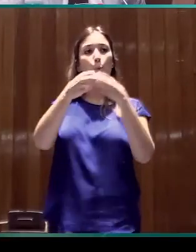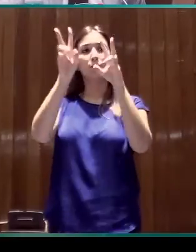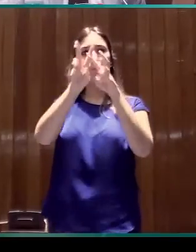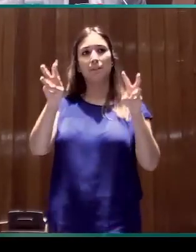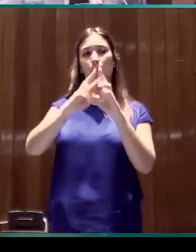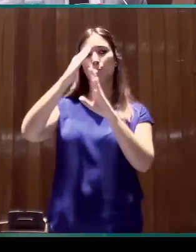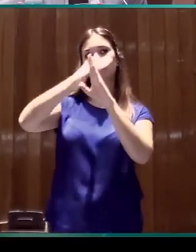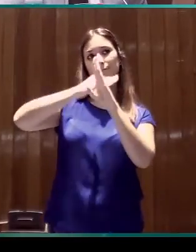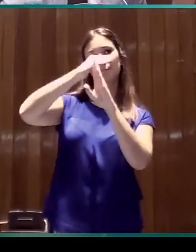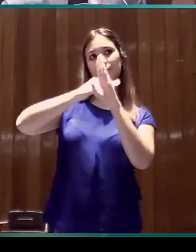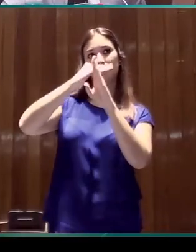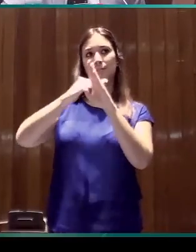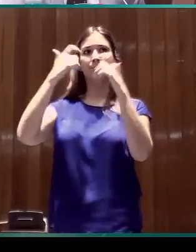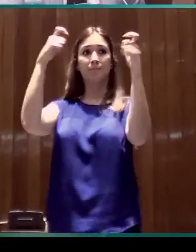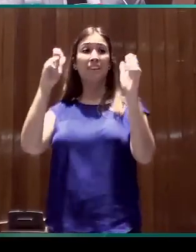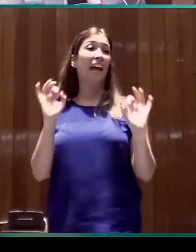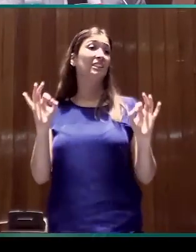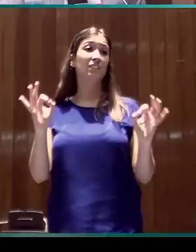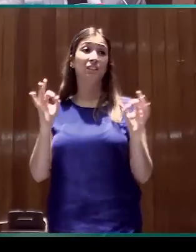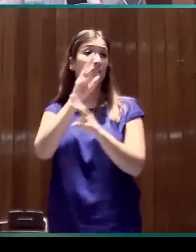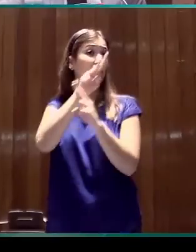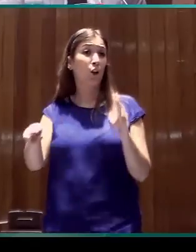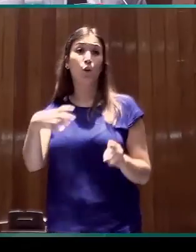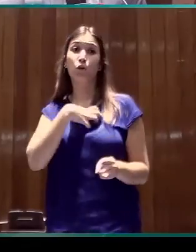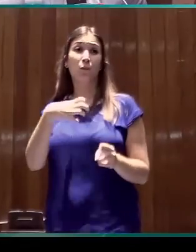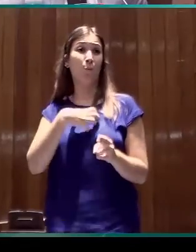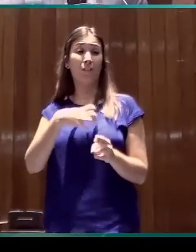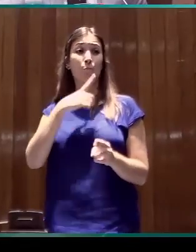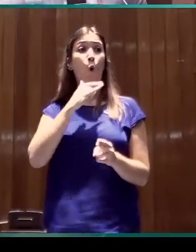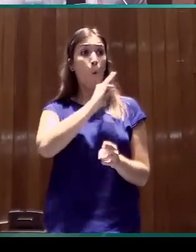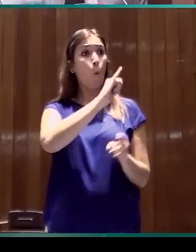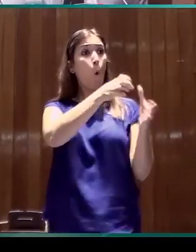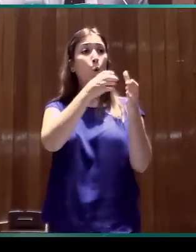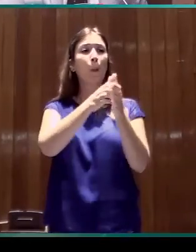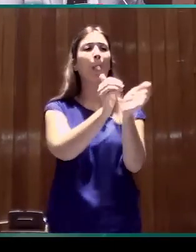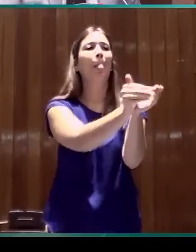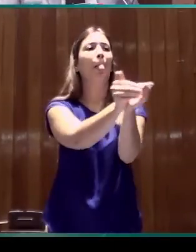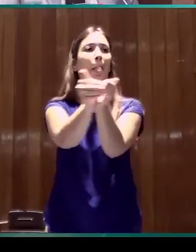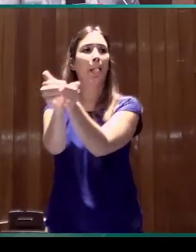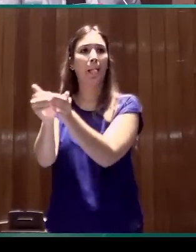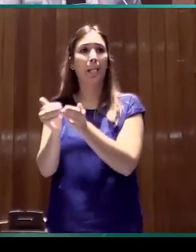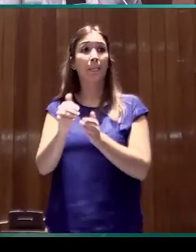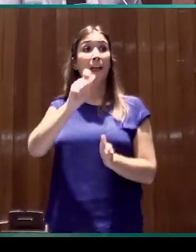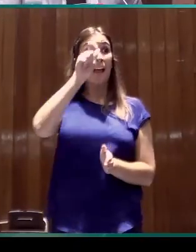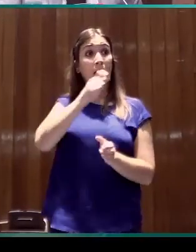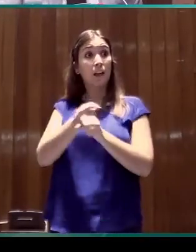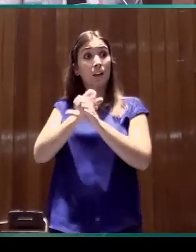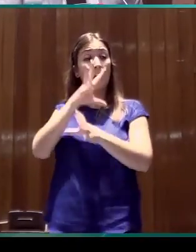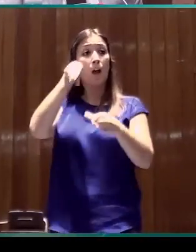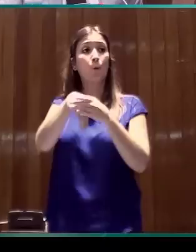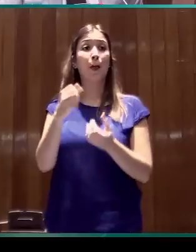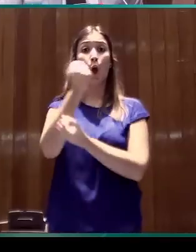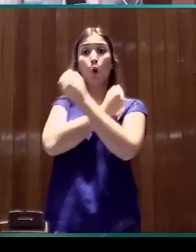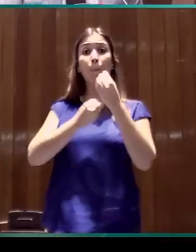Y es que, y esto es inevitable, los grupos existentes son grupos pequeños con un capital humano y unos recursos